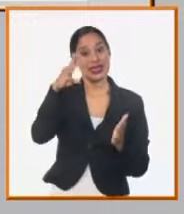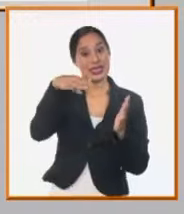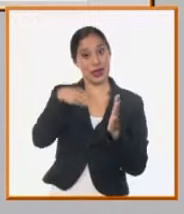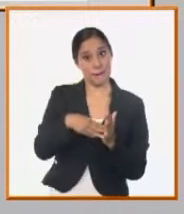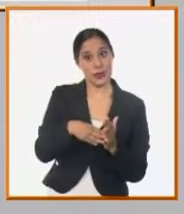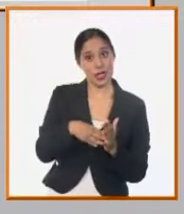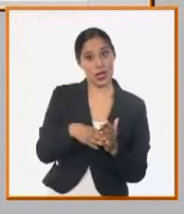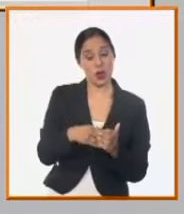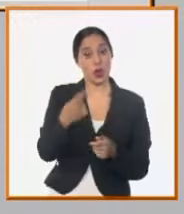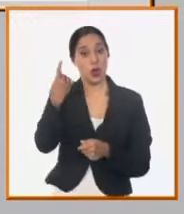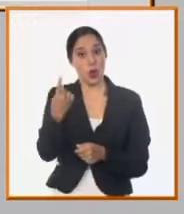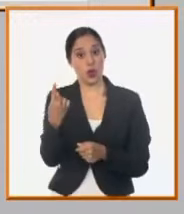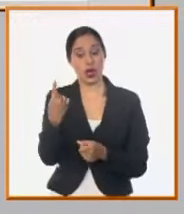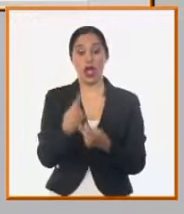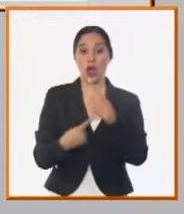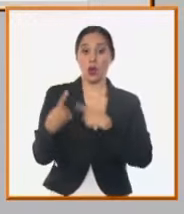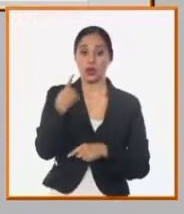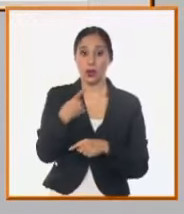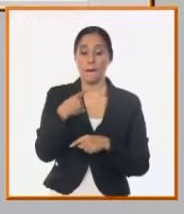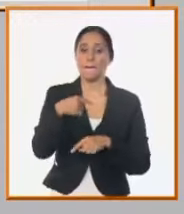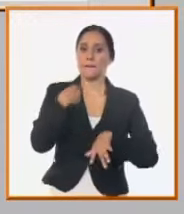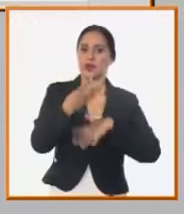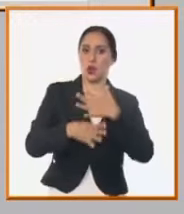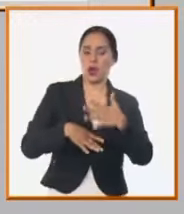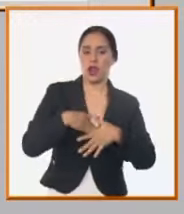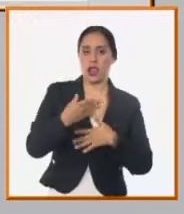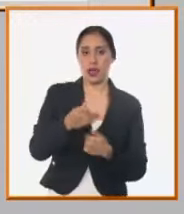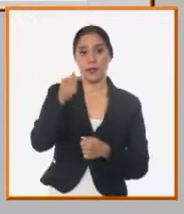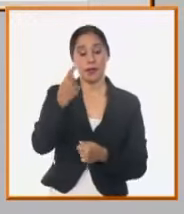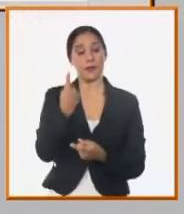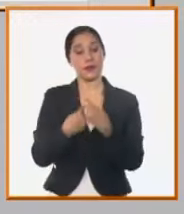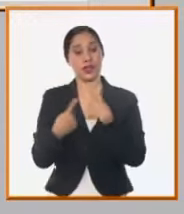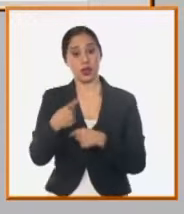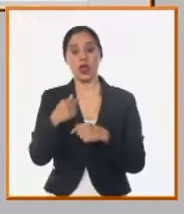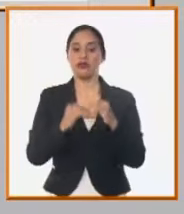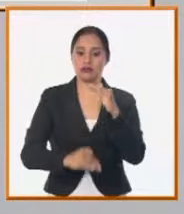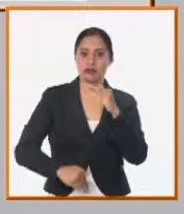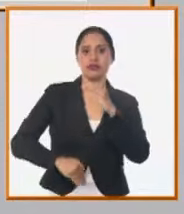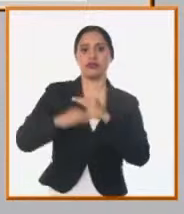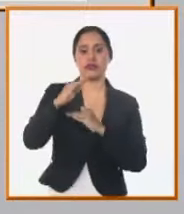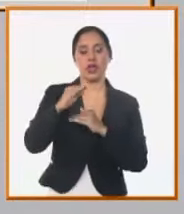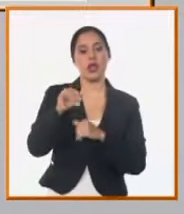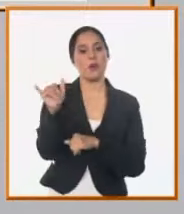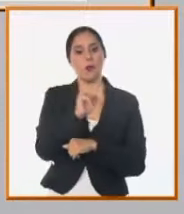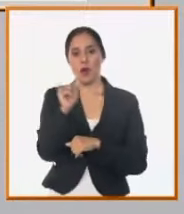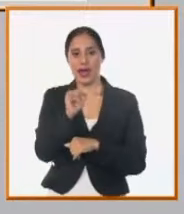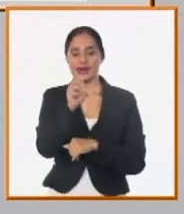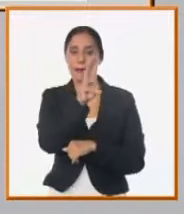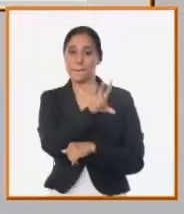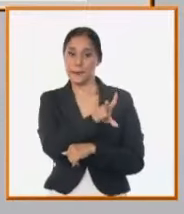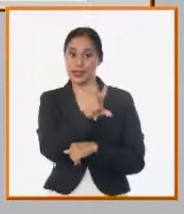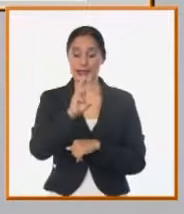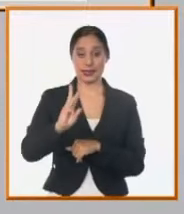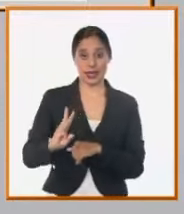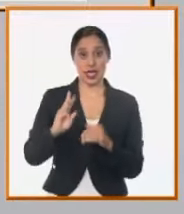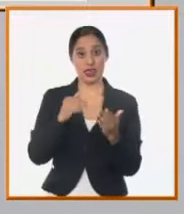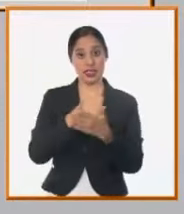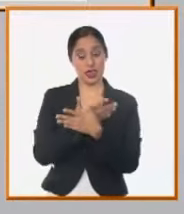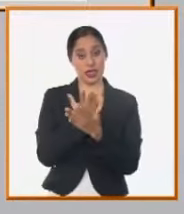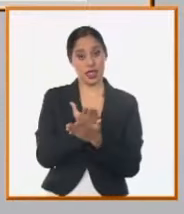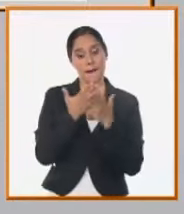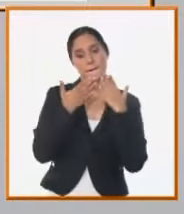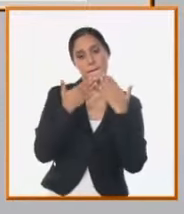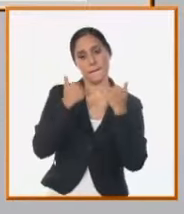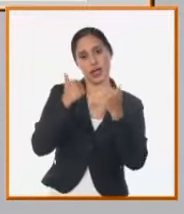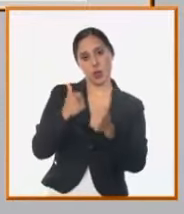obstrucciones con un ciclo de obstrucción que están bien elevados sobre los 23 días aunque en ambos indicadores se han mejorado